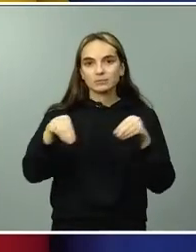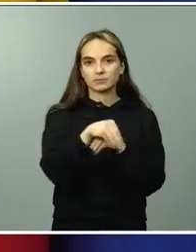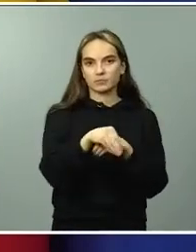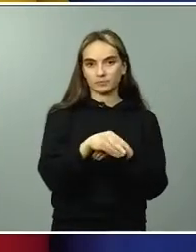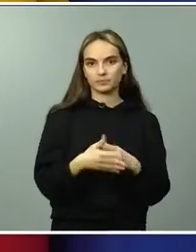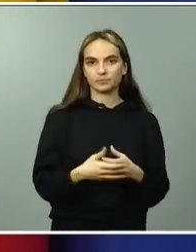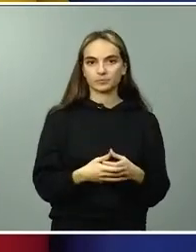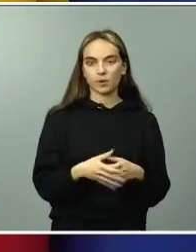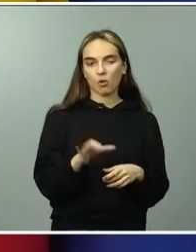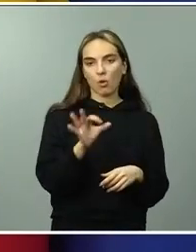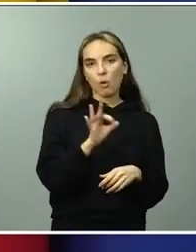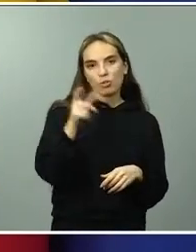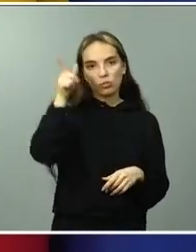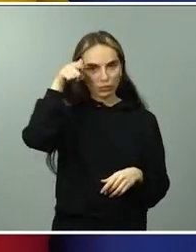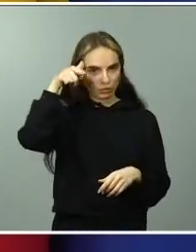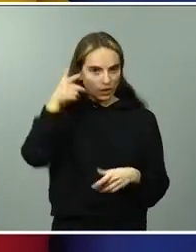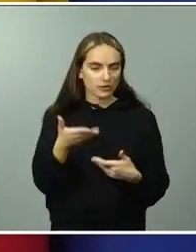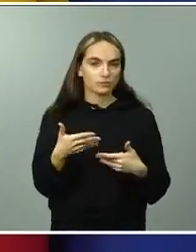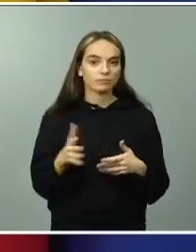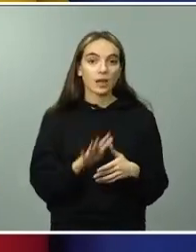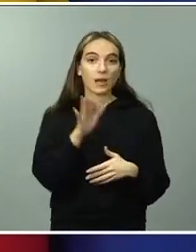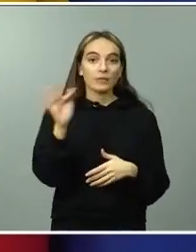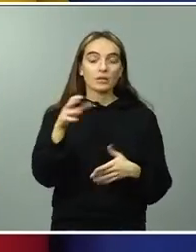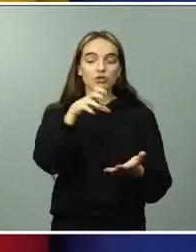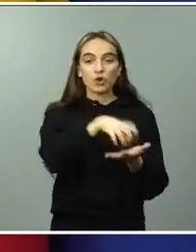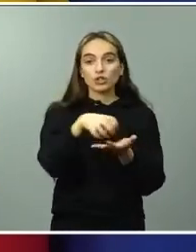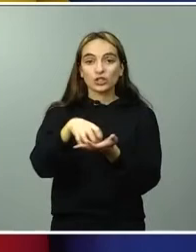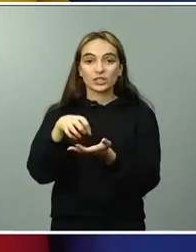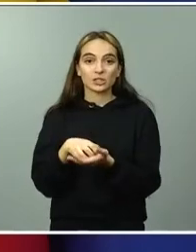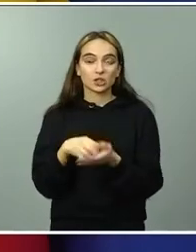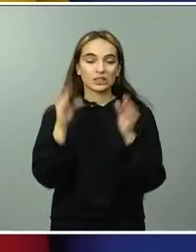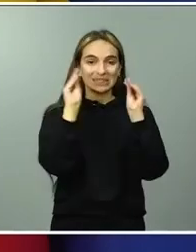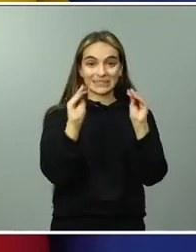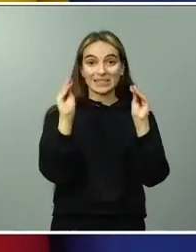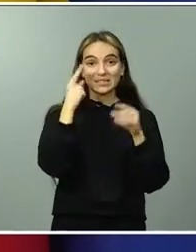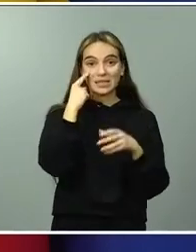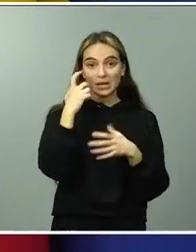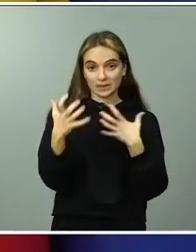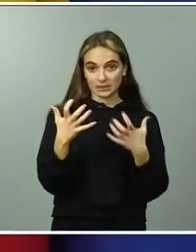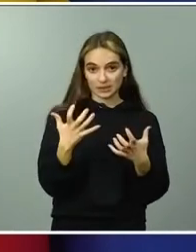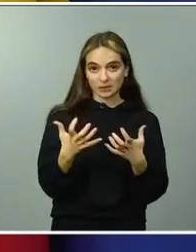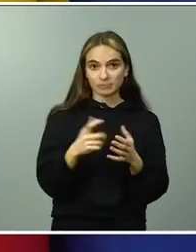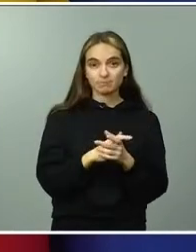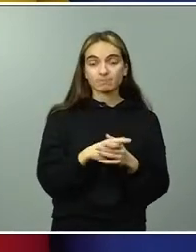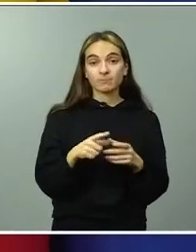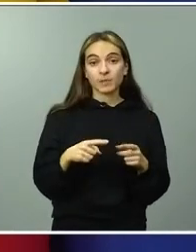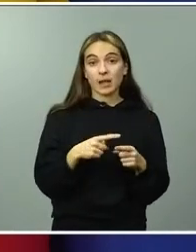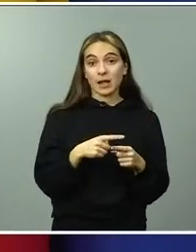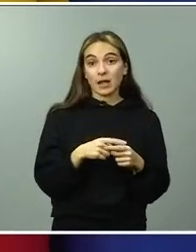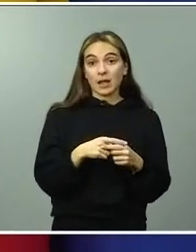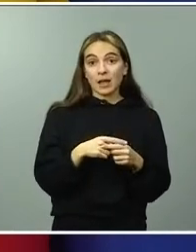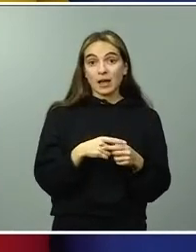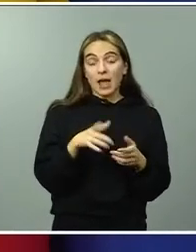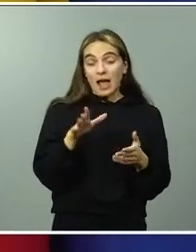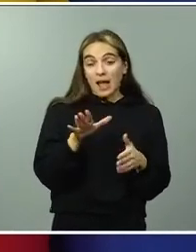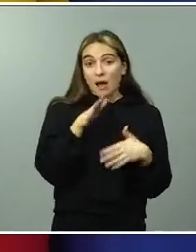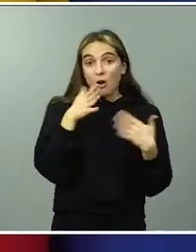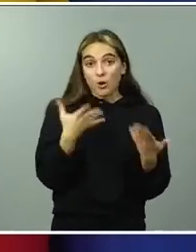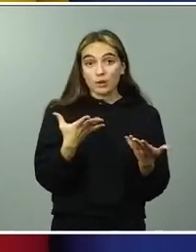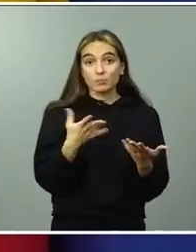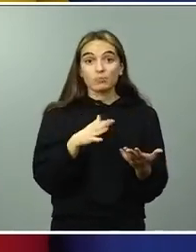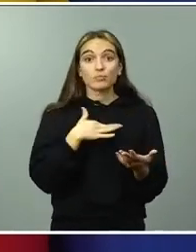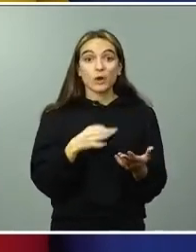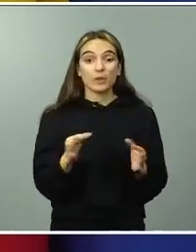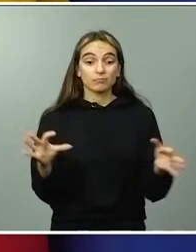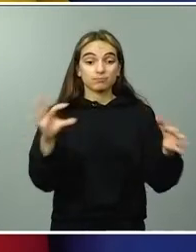centros de enseñanzas artísticas. Se habilita también por primera vez la posibilidad de asociarse para generar lo que hemos llamado